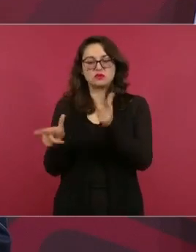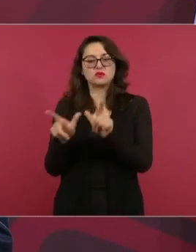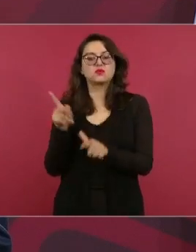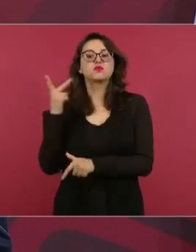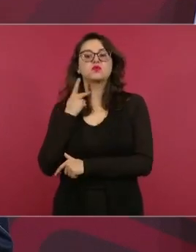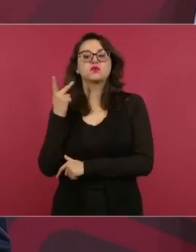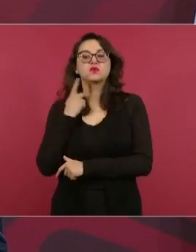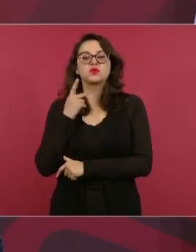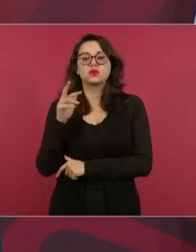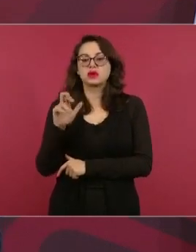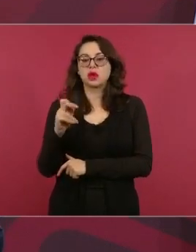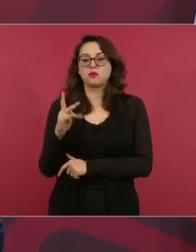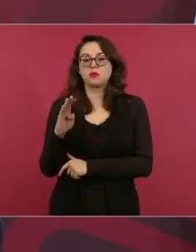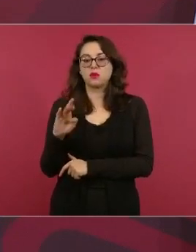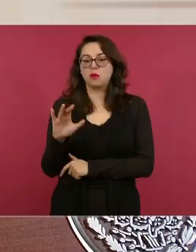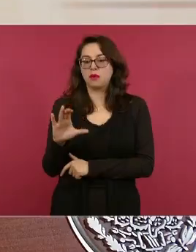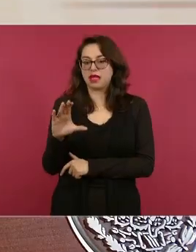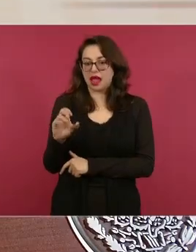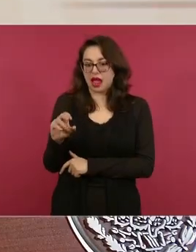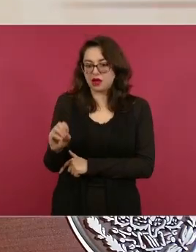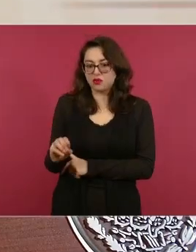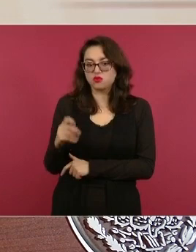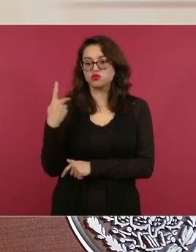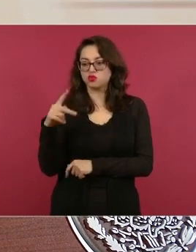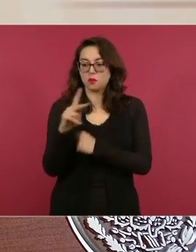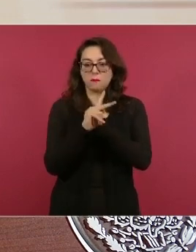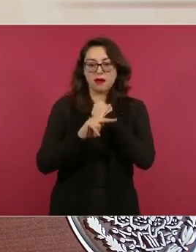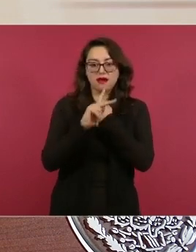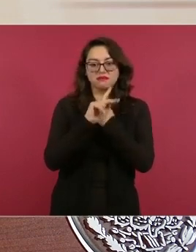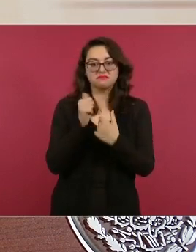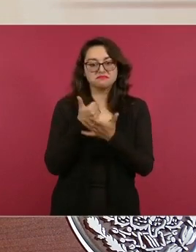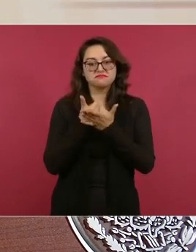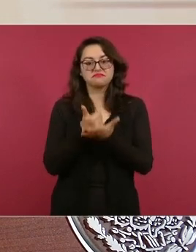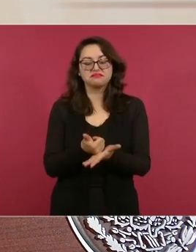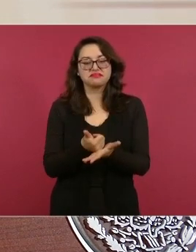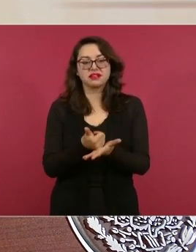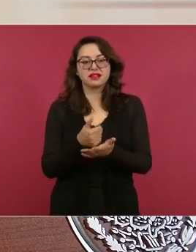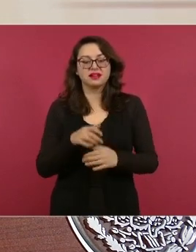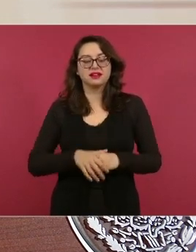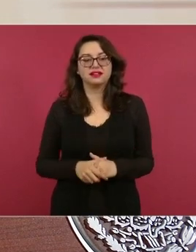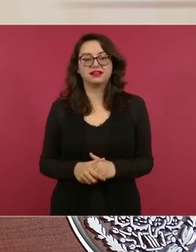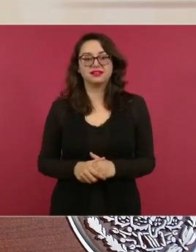no ayudan a su país ¿saben por qué